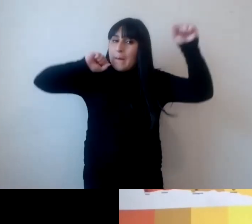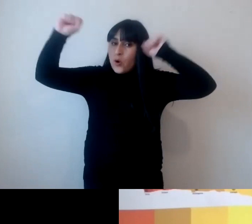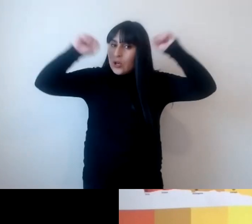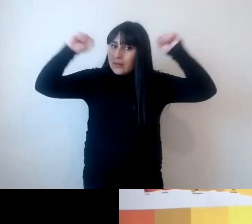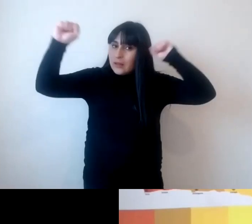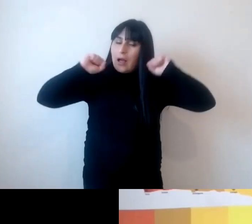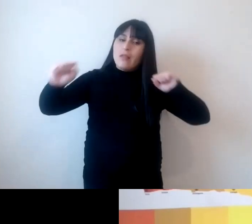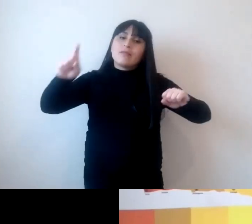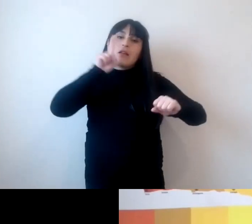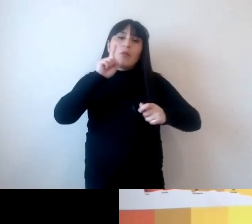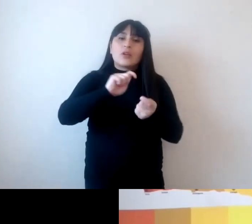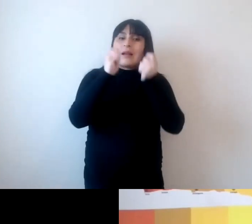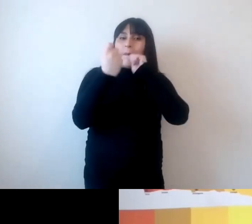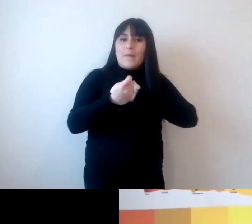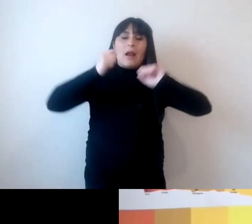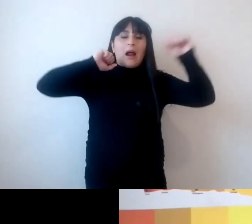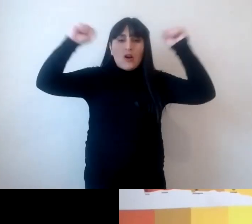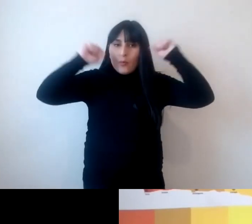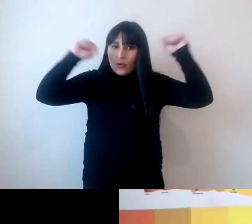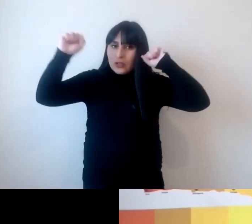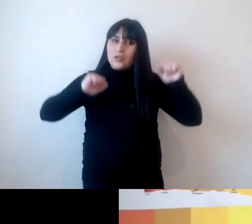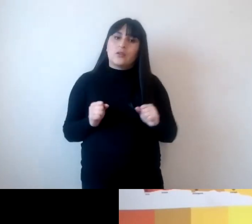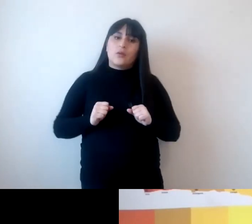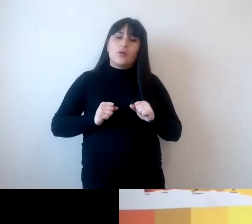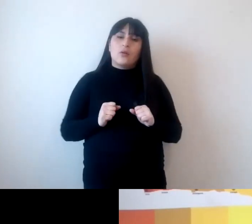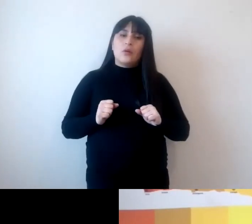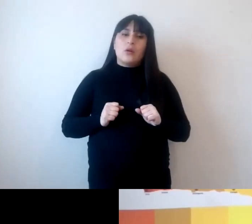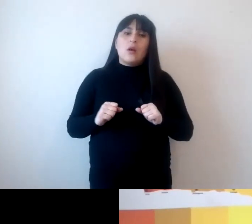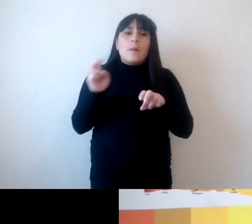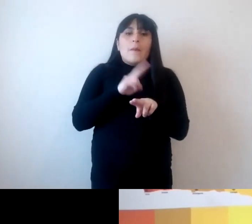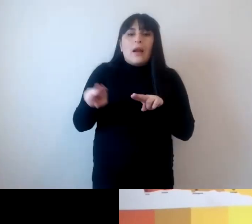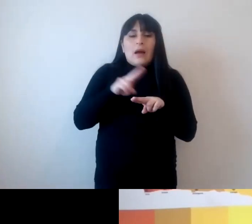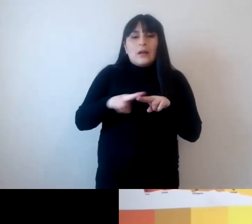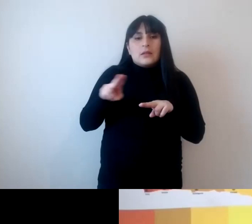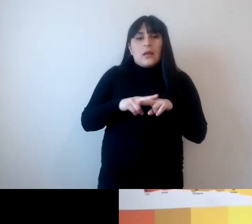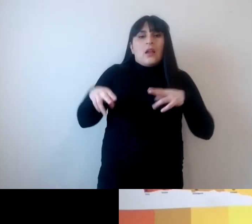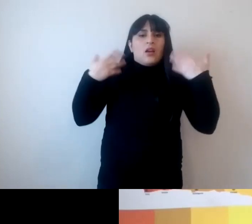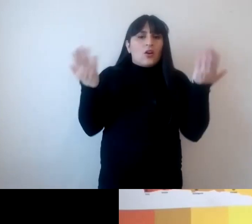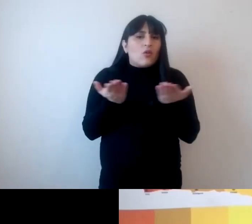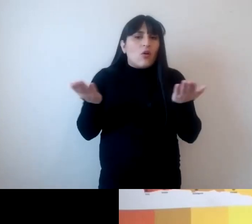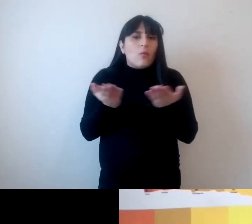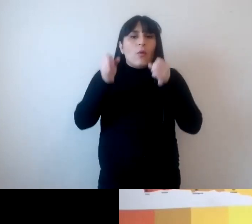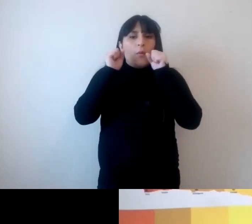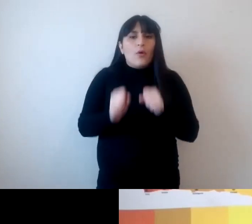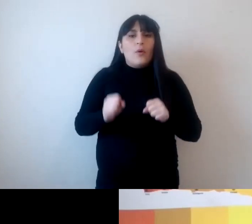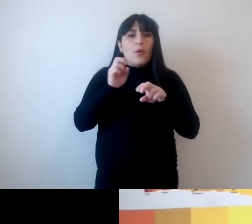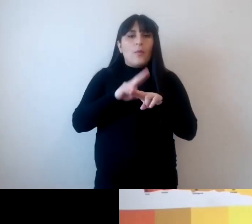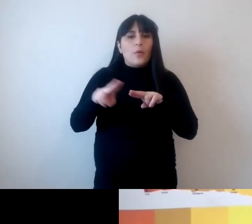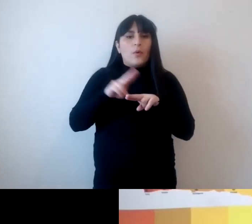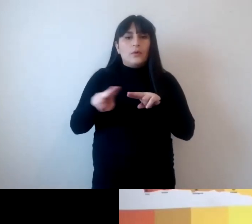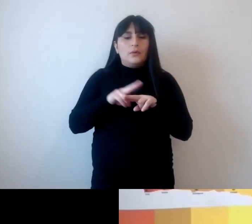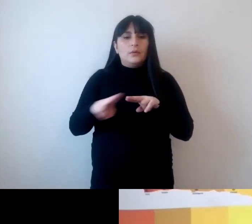climático en una cuestión política porque lo es porque va a implicar decisiones muy importantes sobre cómo producimos y sobre cómo consumimos